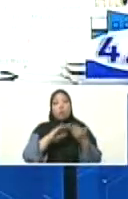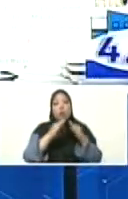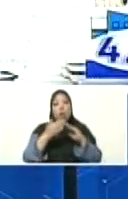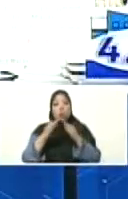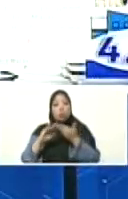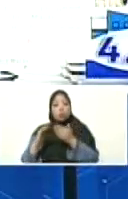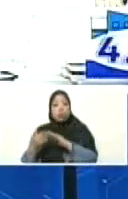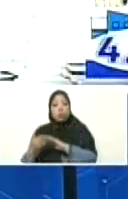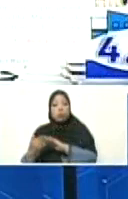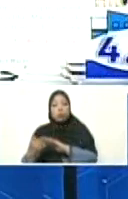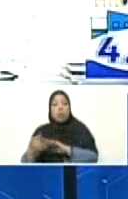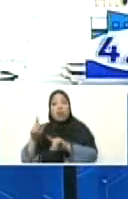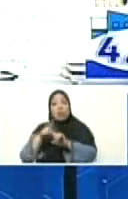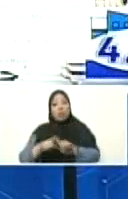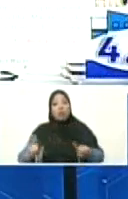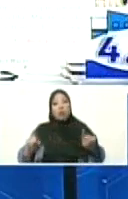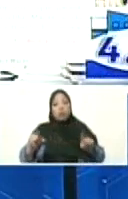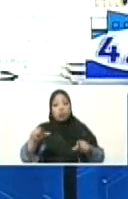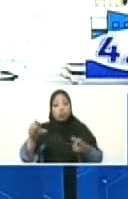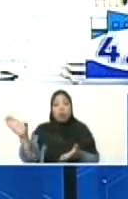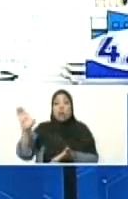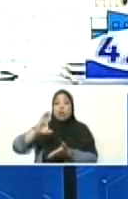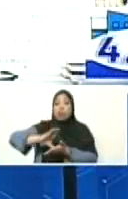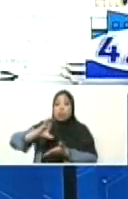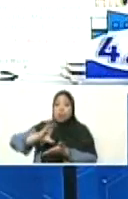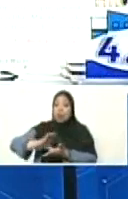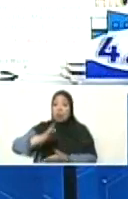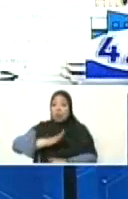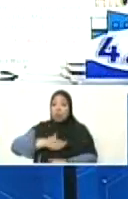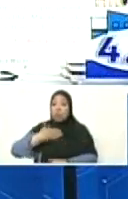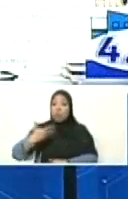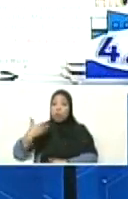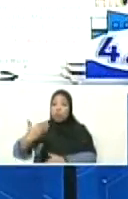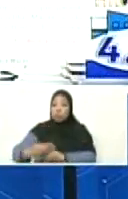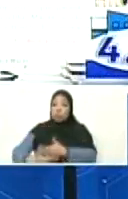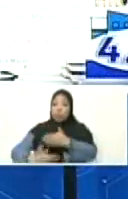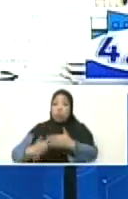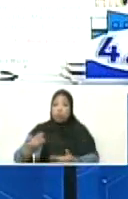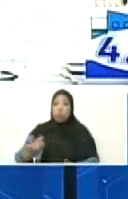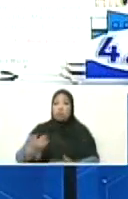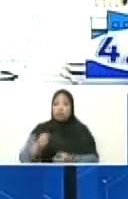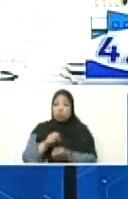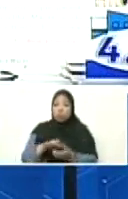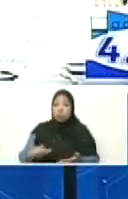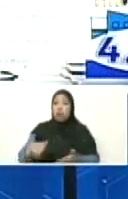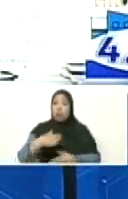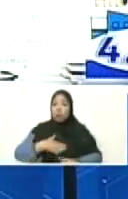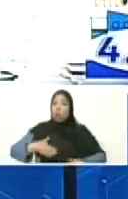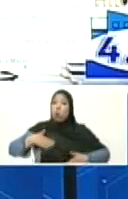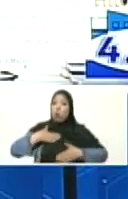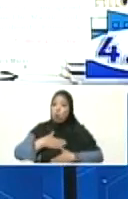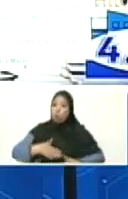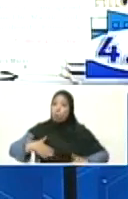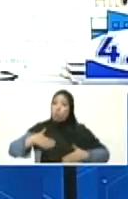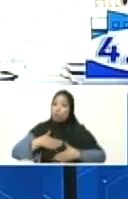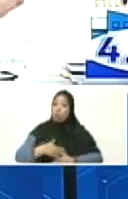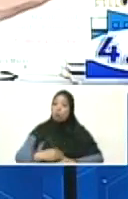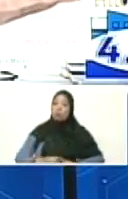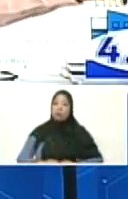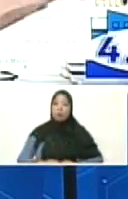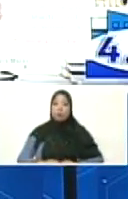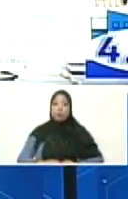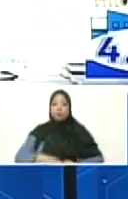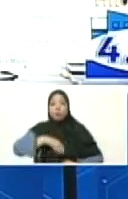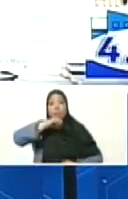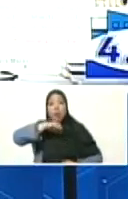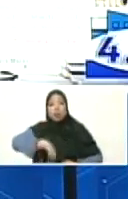hábitats, ciudades sustentables, ciudades gratificantes y dignas. La